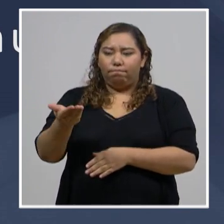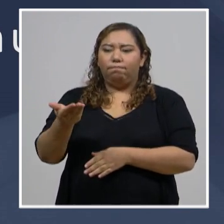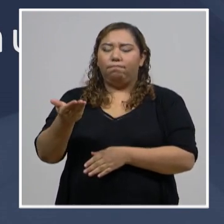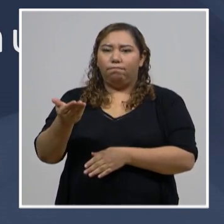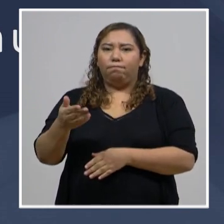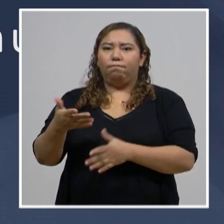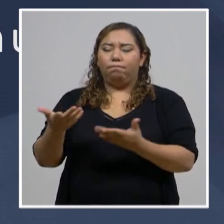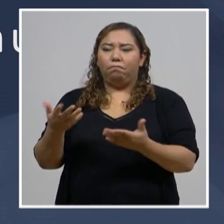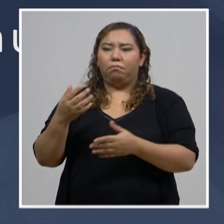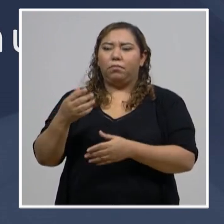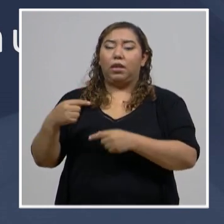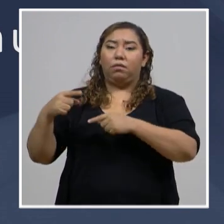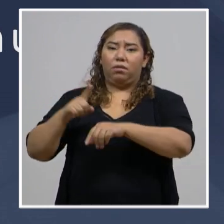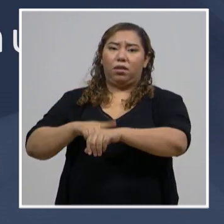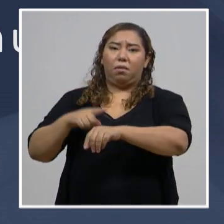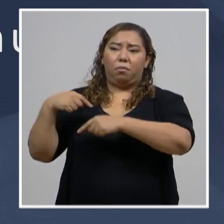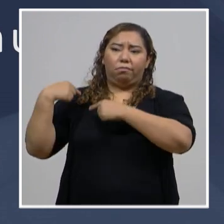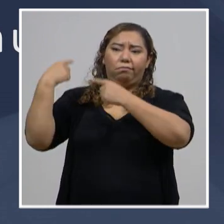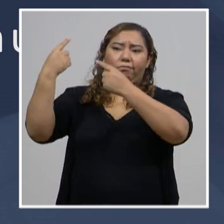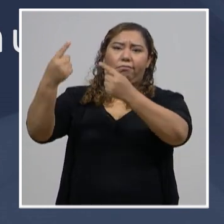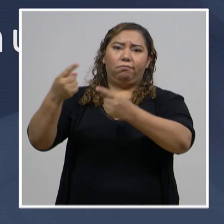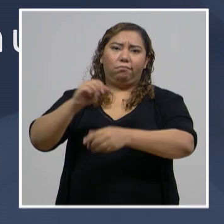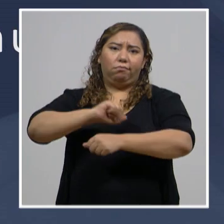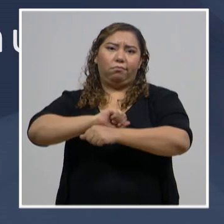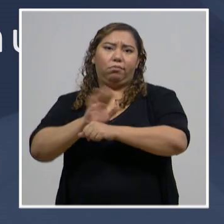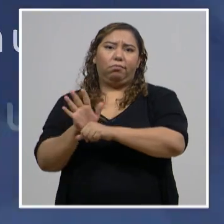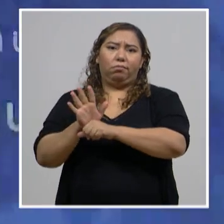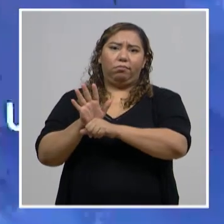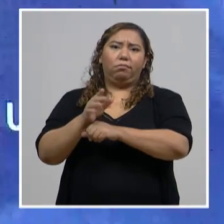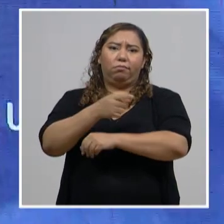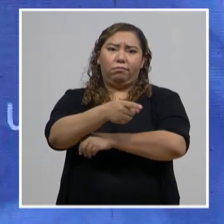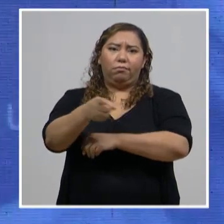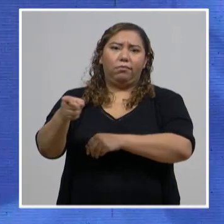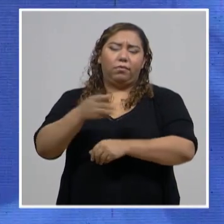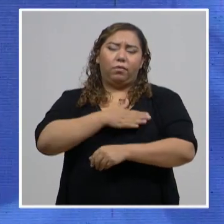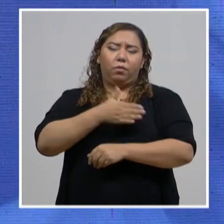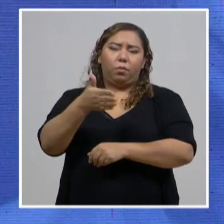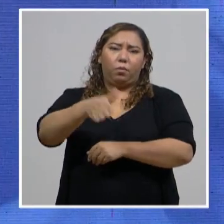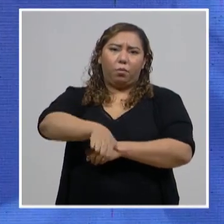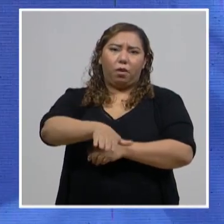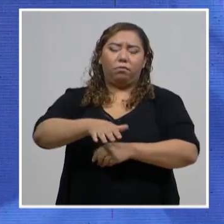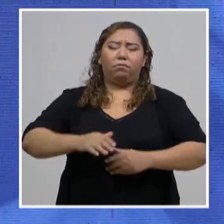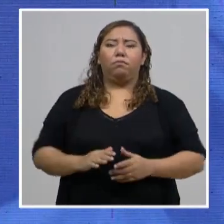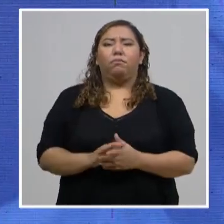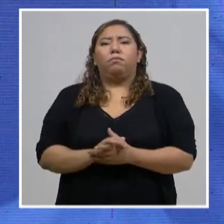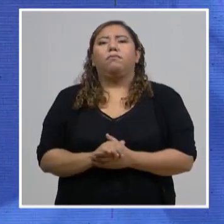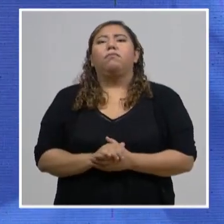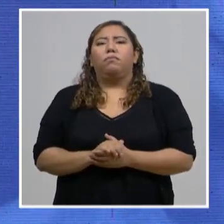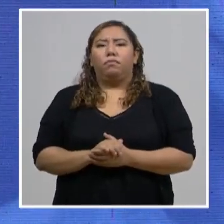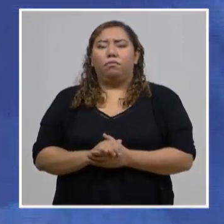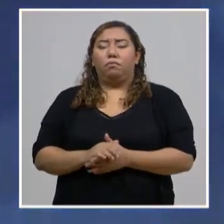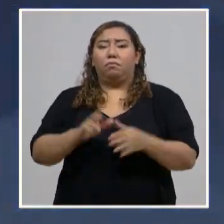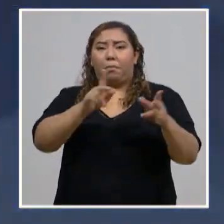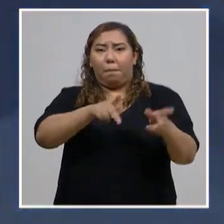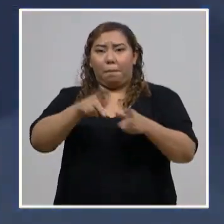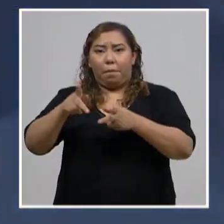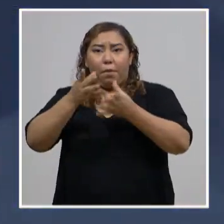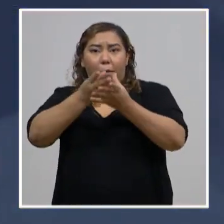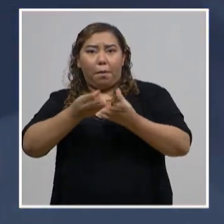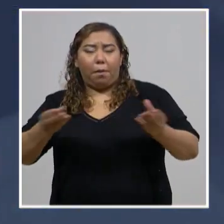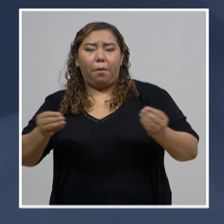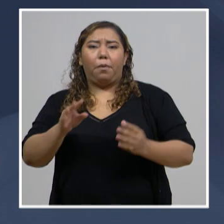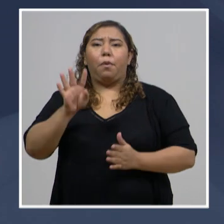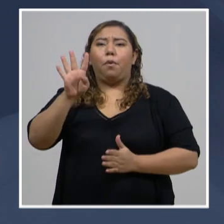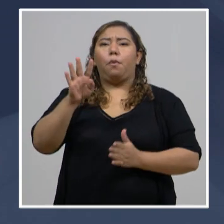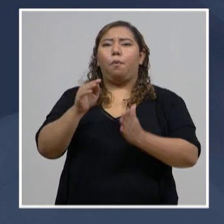esta epidemia a causa de COVID-19. Continuamos y vemos que el número de recuperados ya superamos los